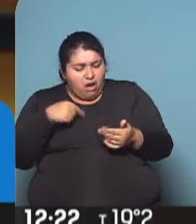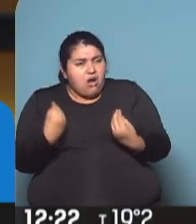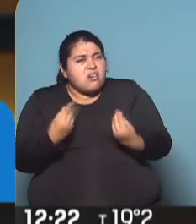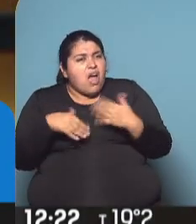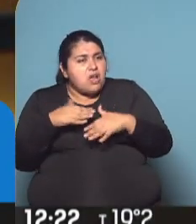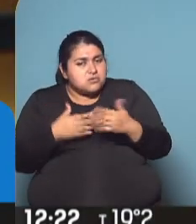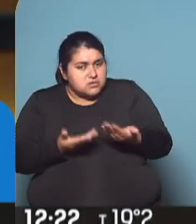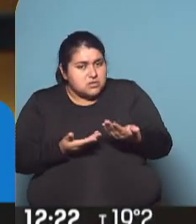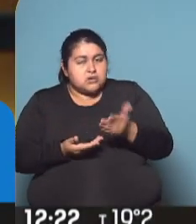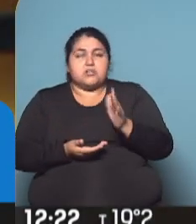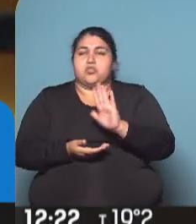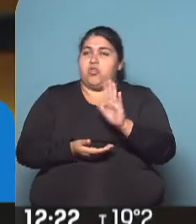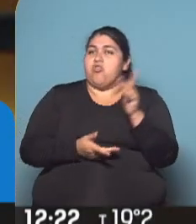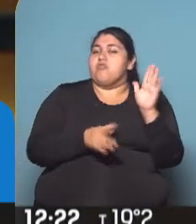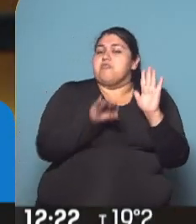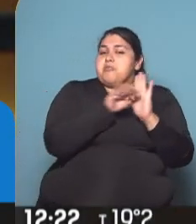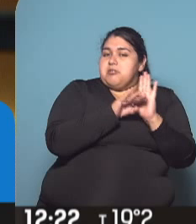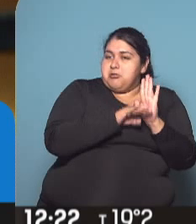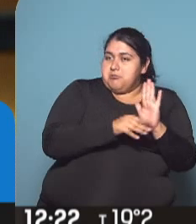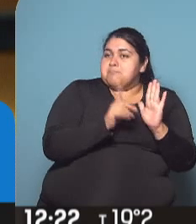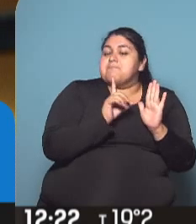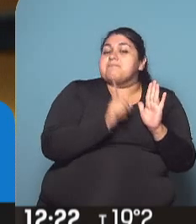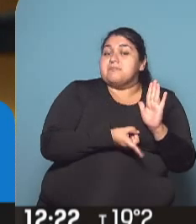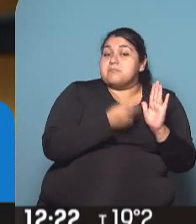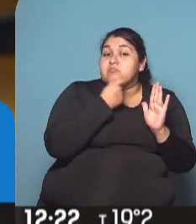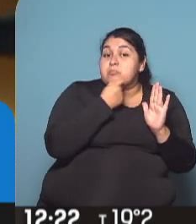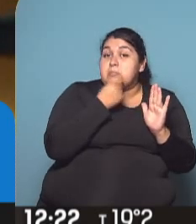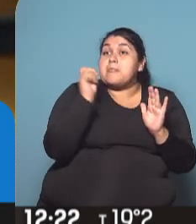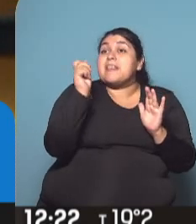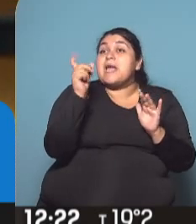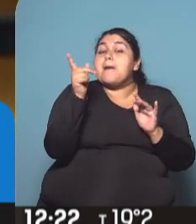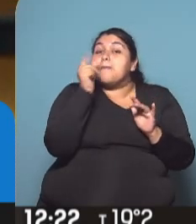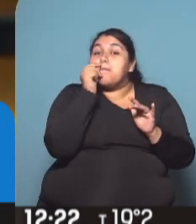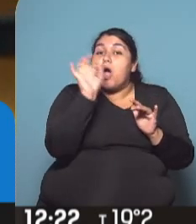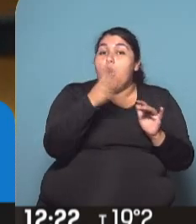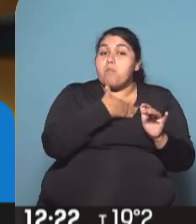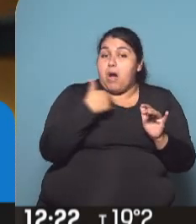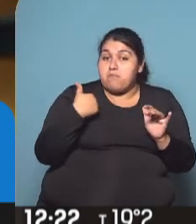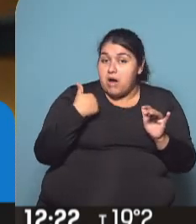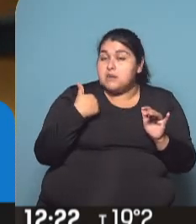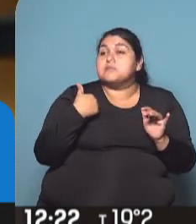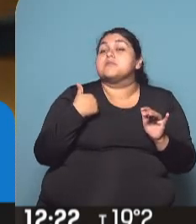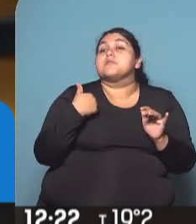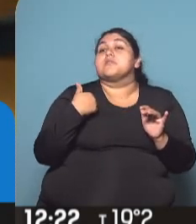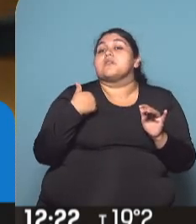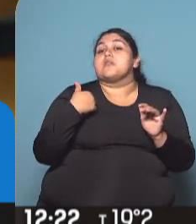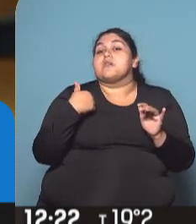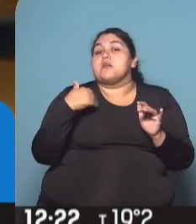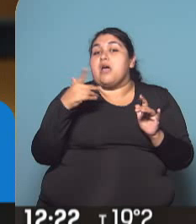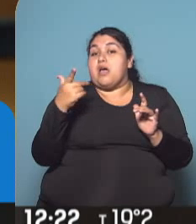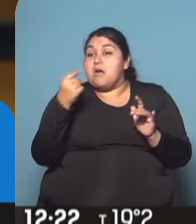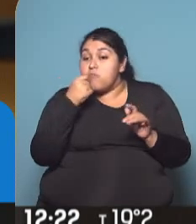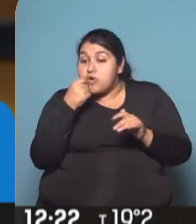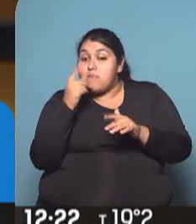toman diferentes medidas. Por ejemplo... Si el que maltrata es uno de los padres y el otro no es cómplice de ese padre, sino que quiere